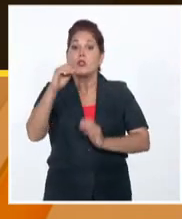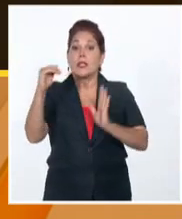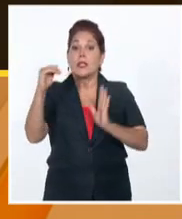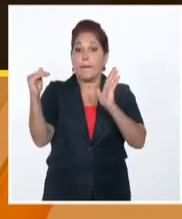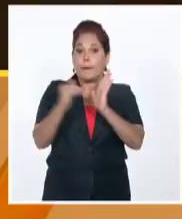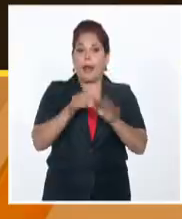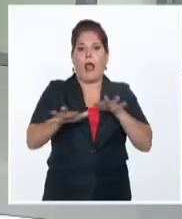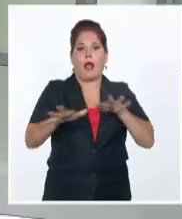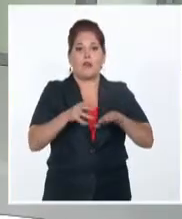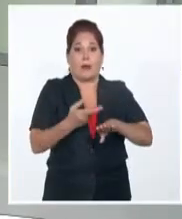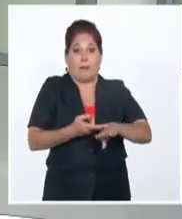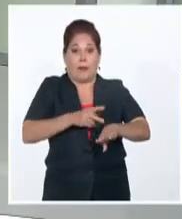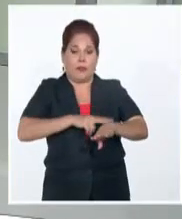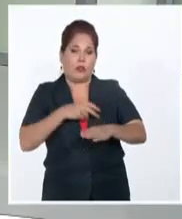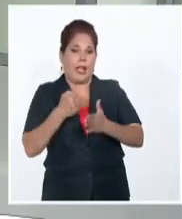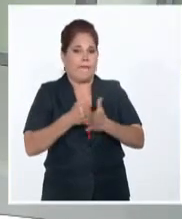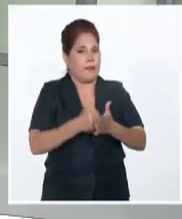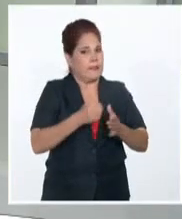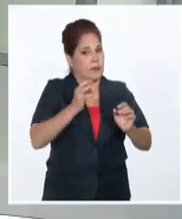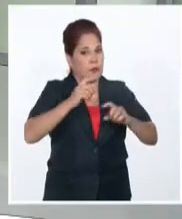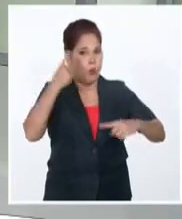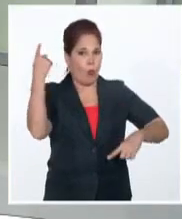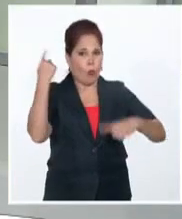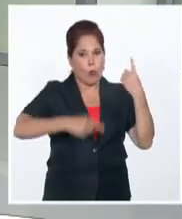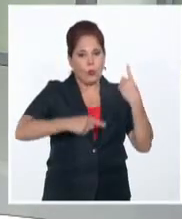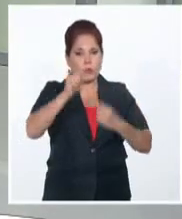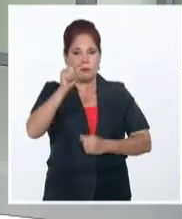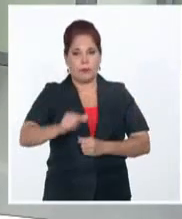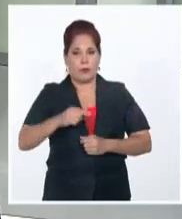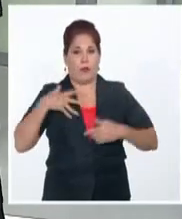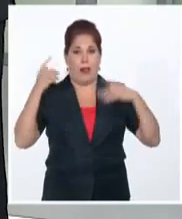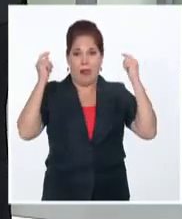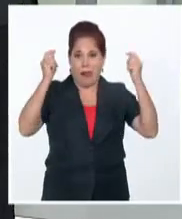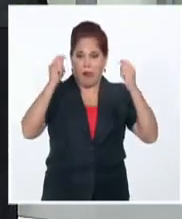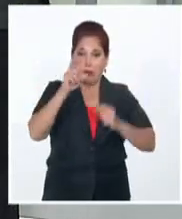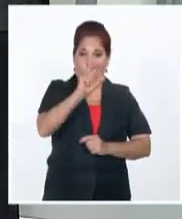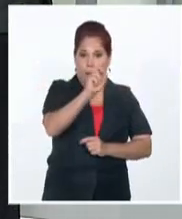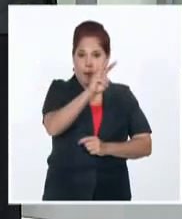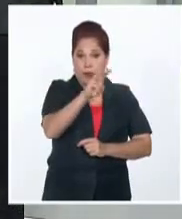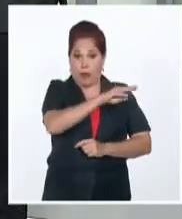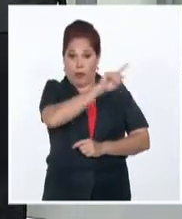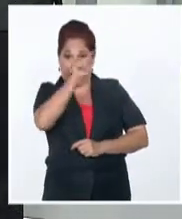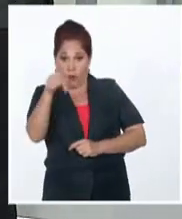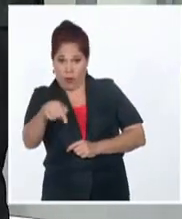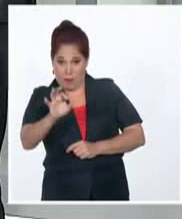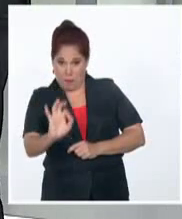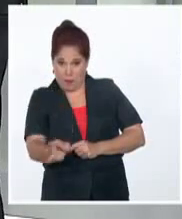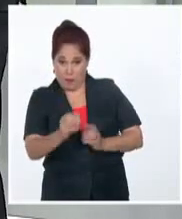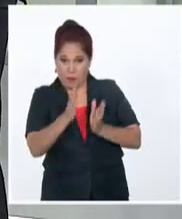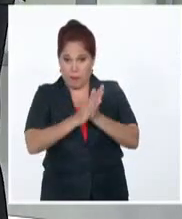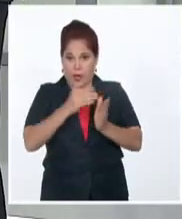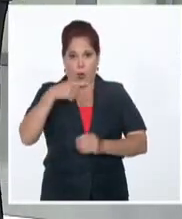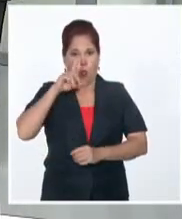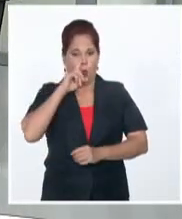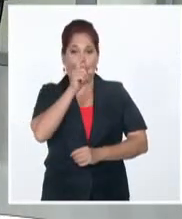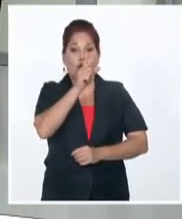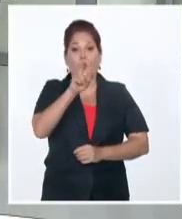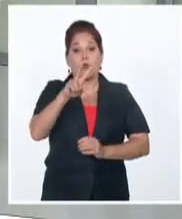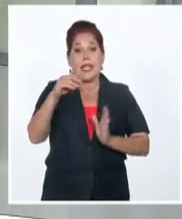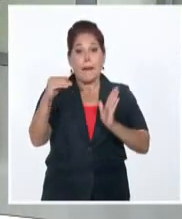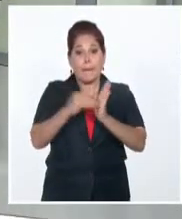acciones de prevención y enfrentamiento contra el delito en lo que va de 2023. En estas, más de 12.000